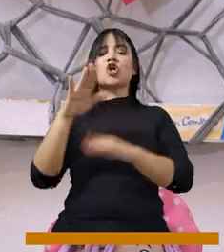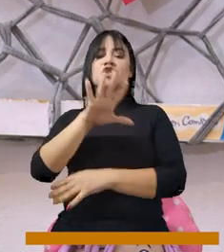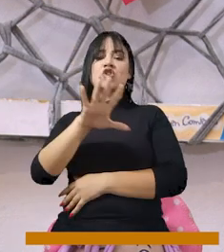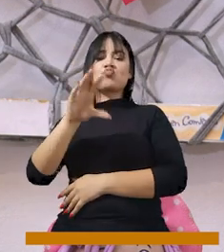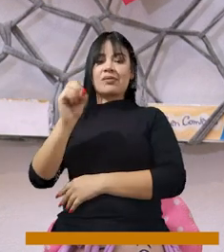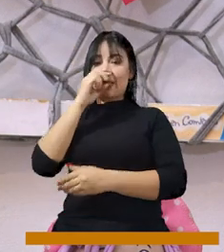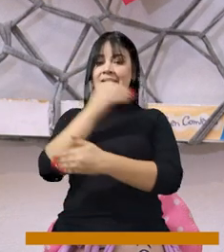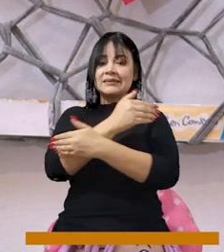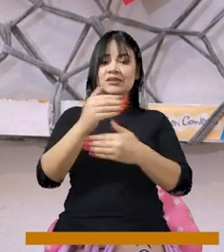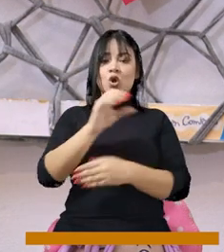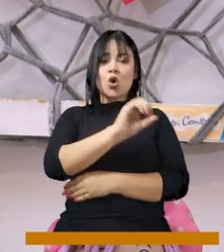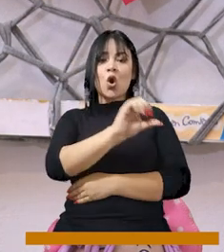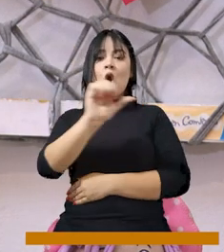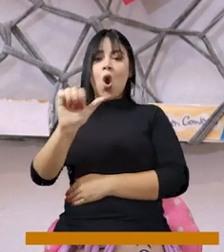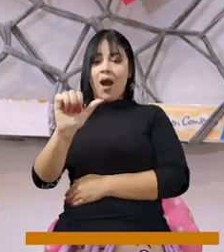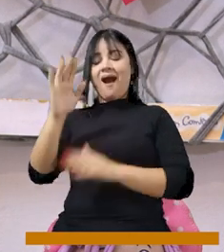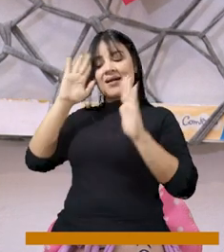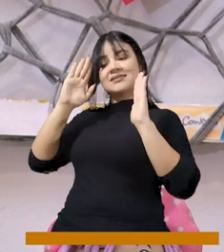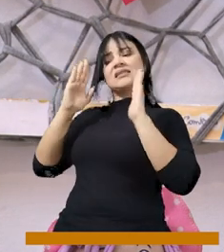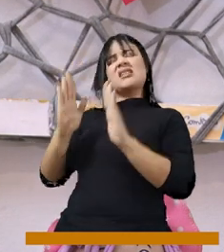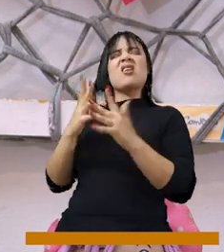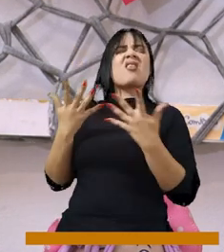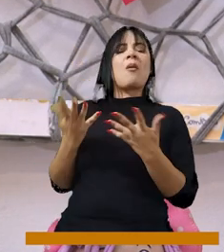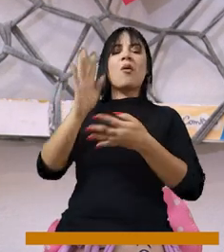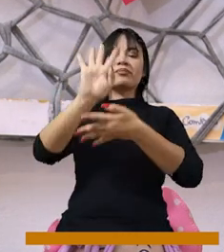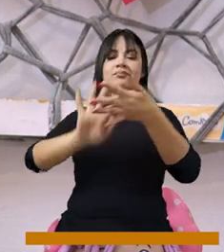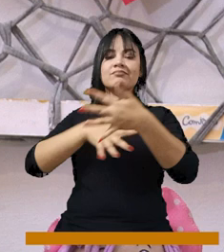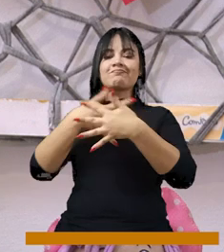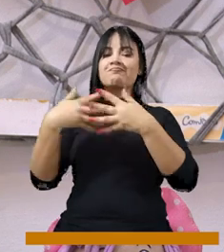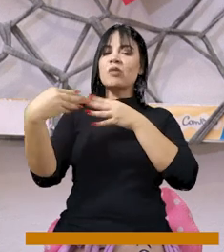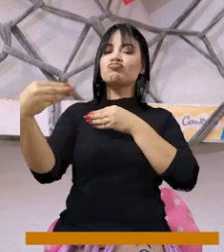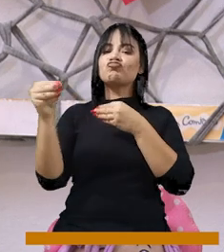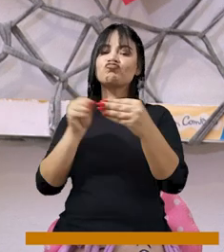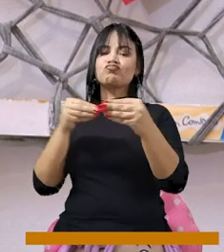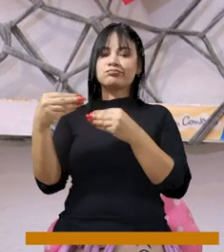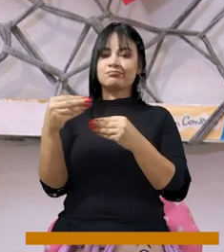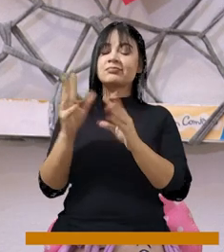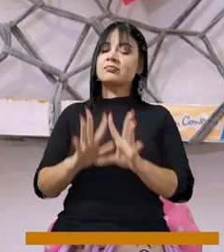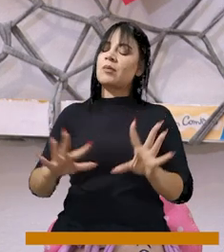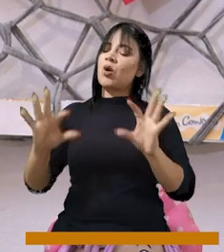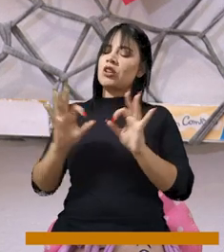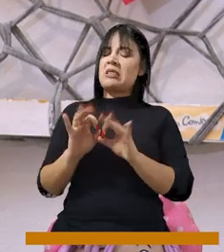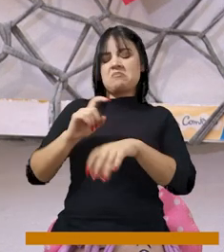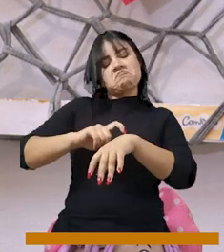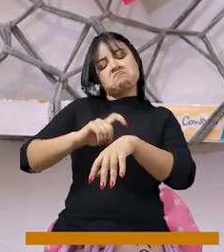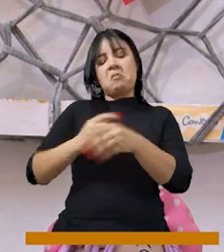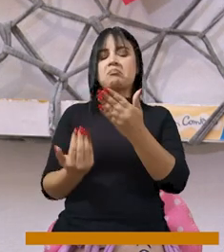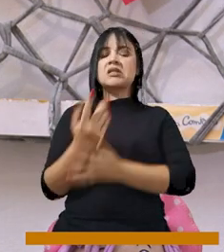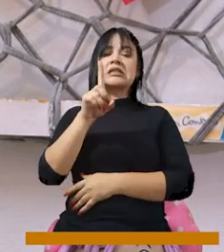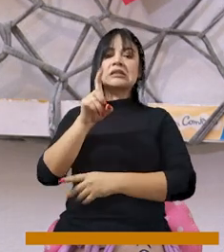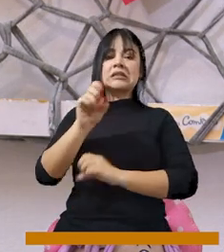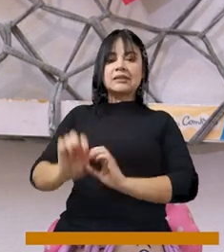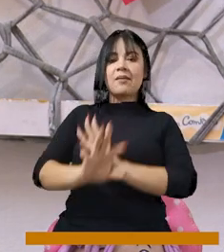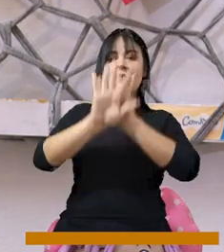atención a 50 niños y niñas en modalidad de atención de horario flexible, donde se ingresan